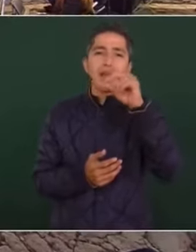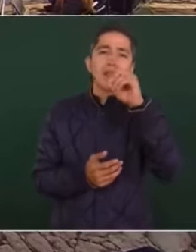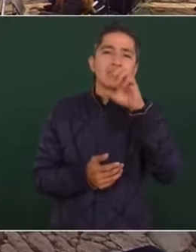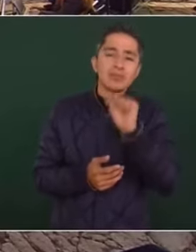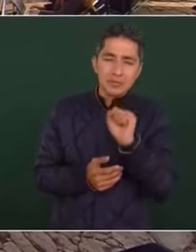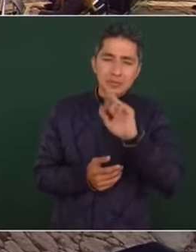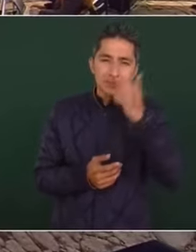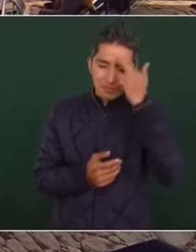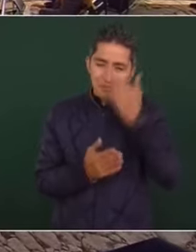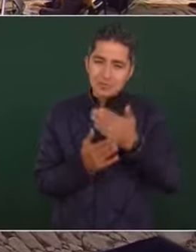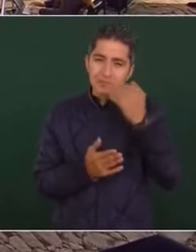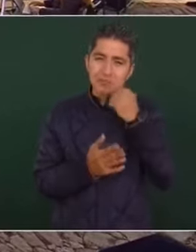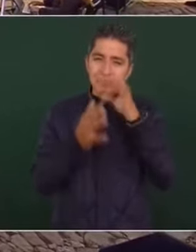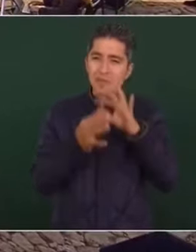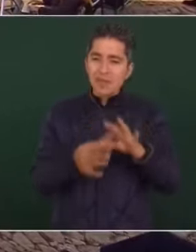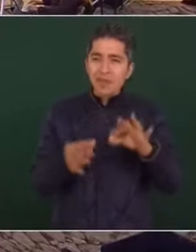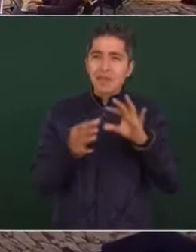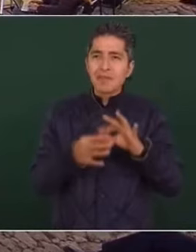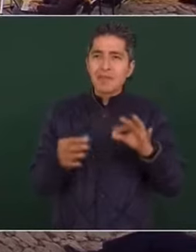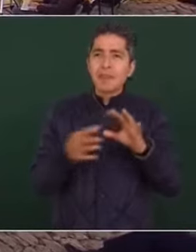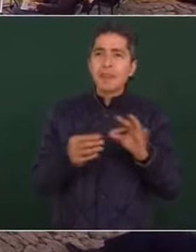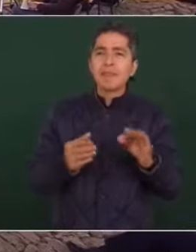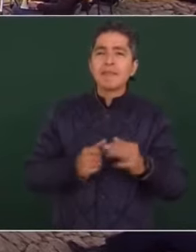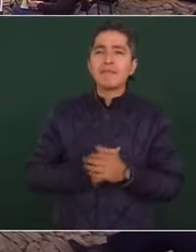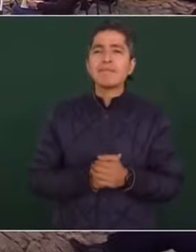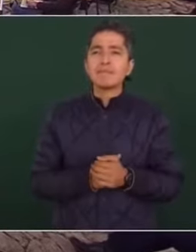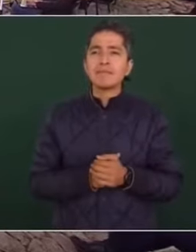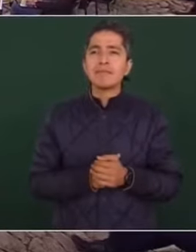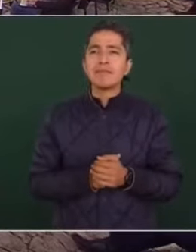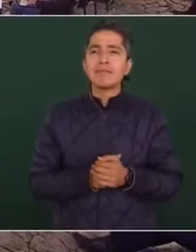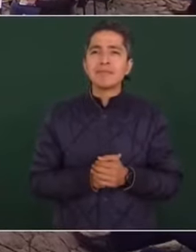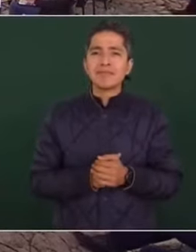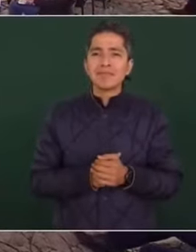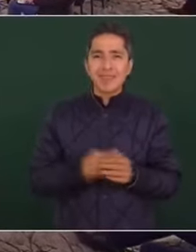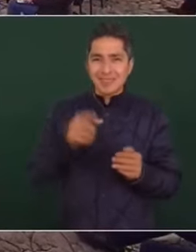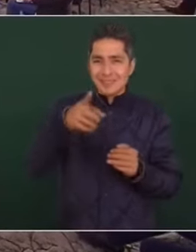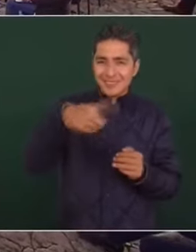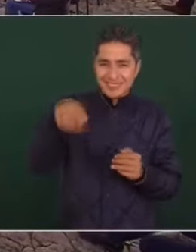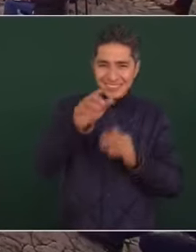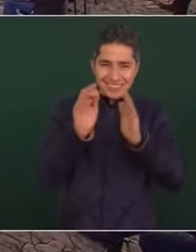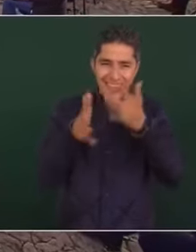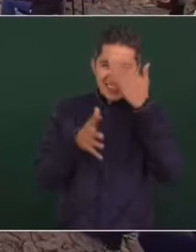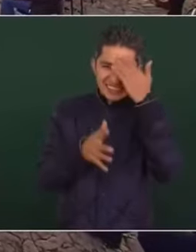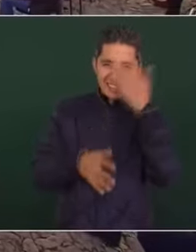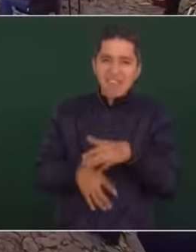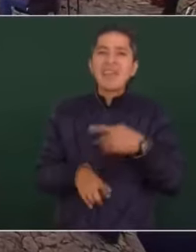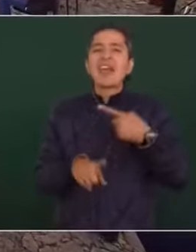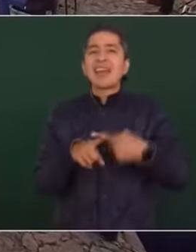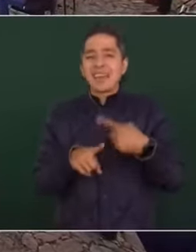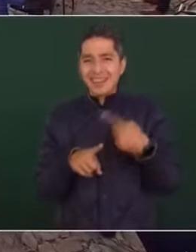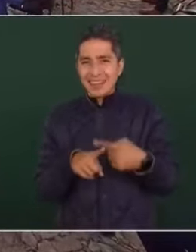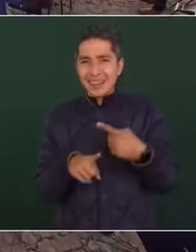ya saben quién, lo que quiere